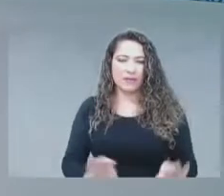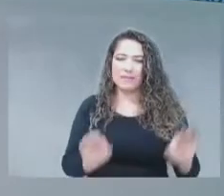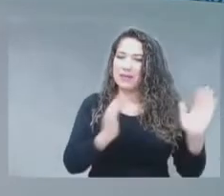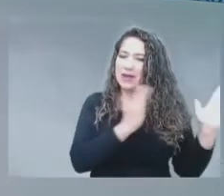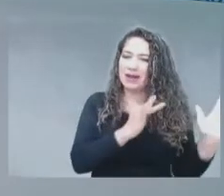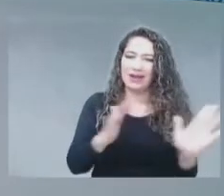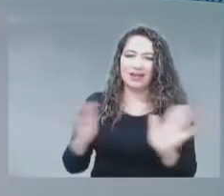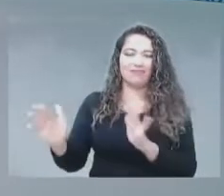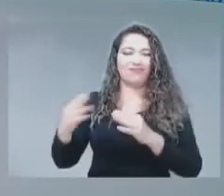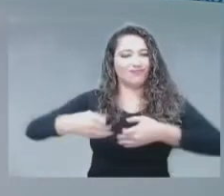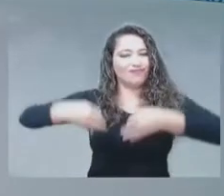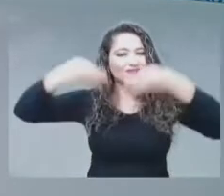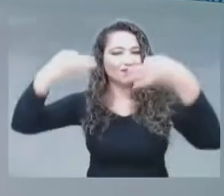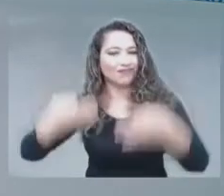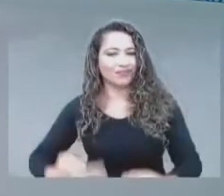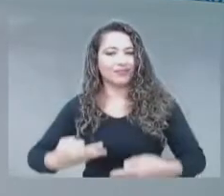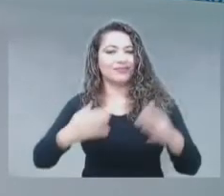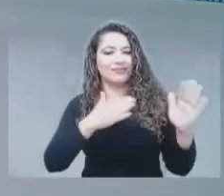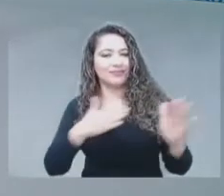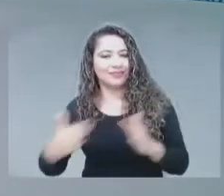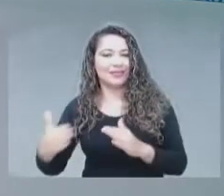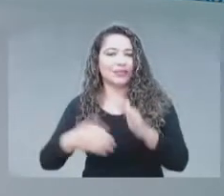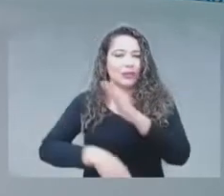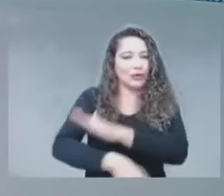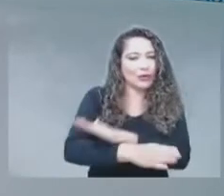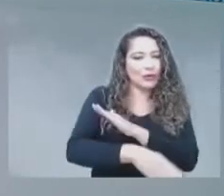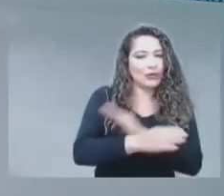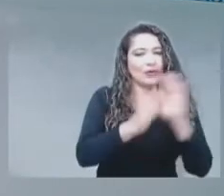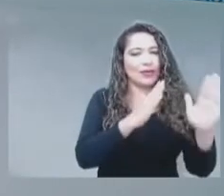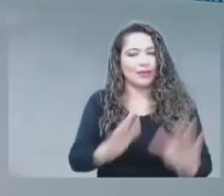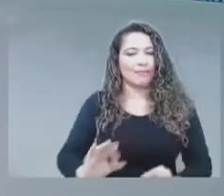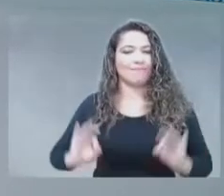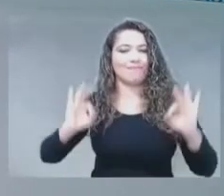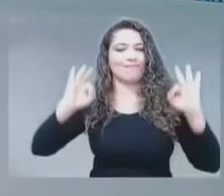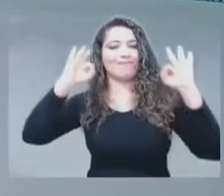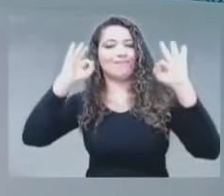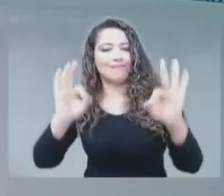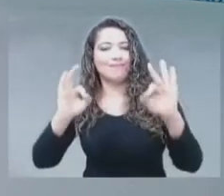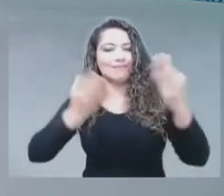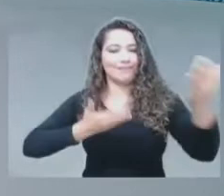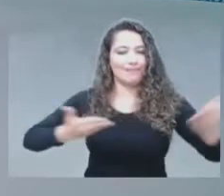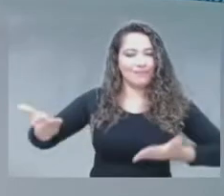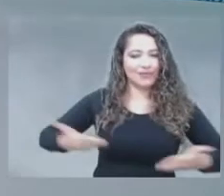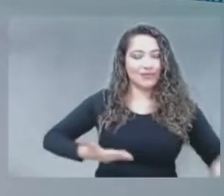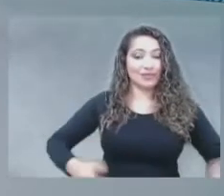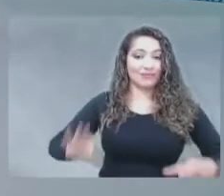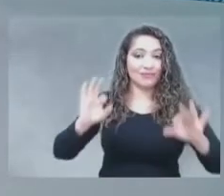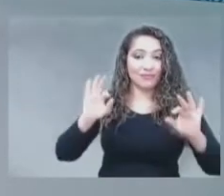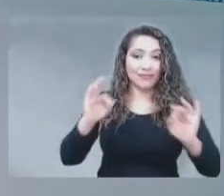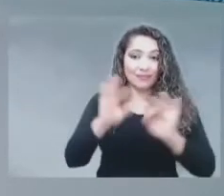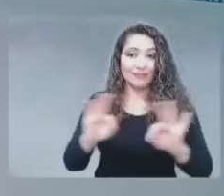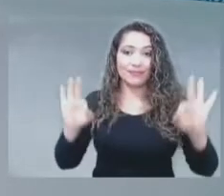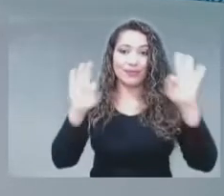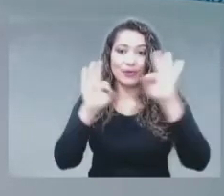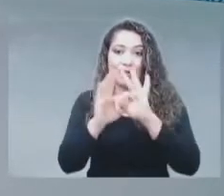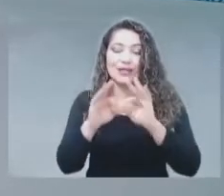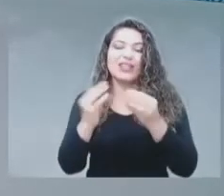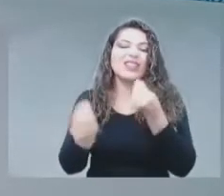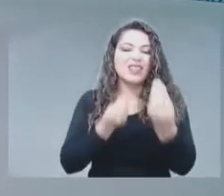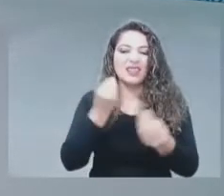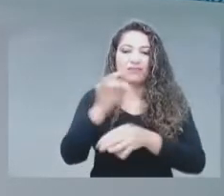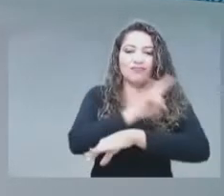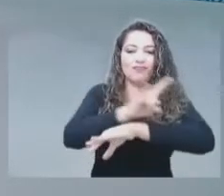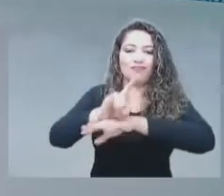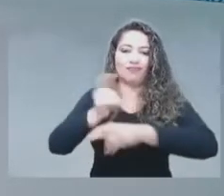la continuidad con calidad en la prestación de los servicios, pues, es necesario trabajar en la vigilancia y control. Eso nos implicó a nosotros, pues, también